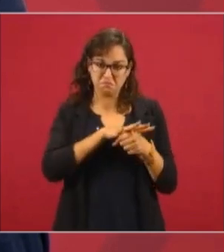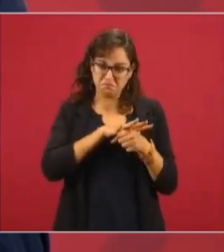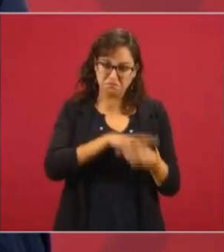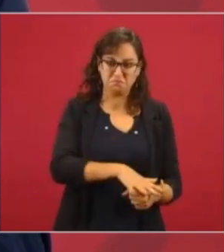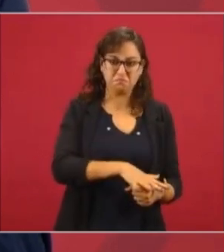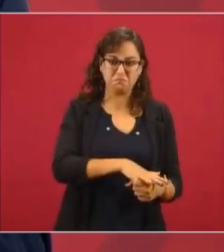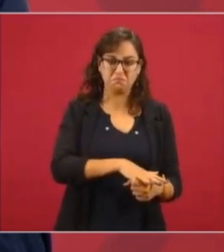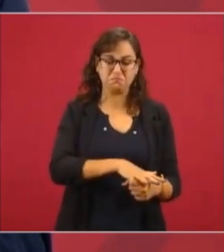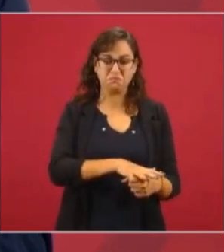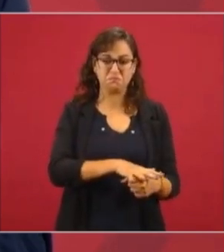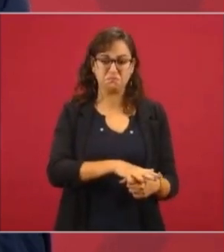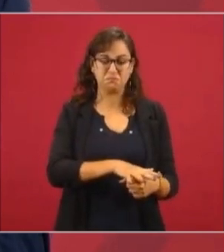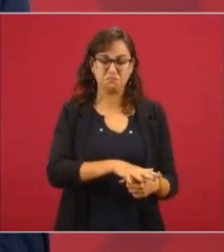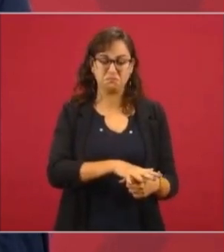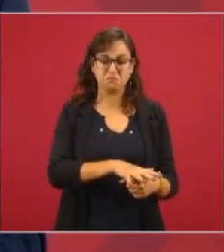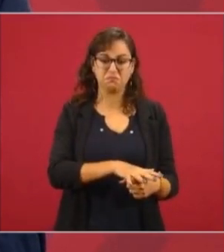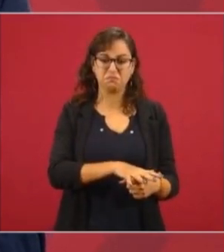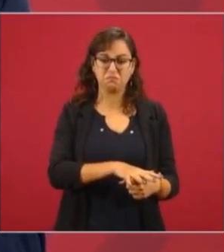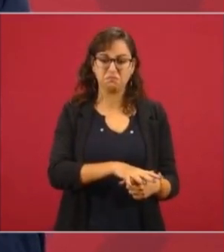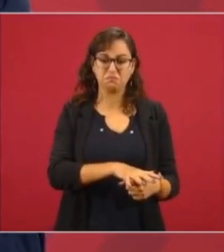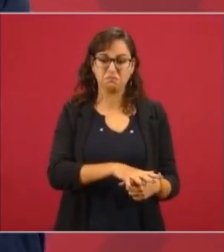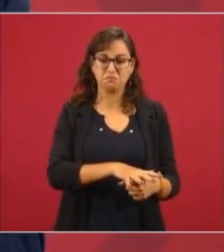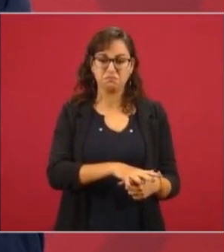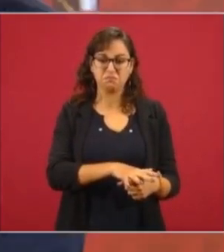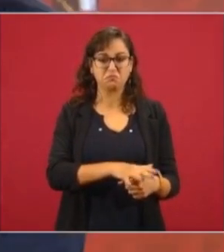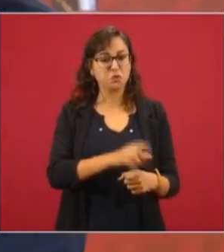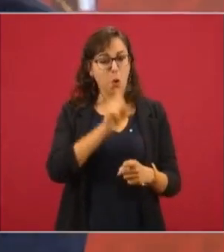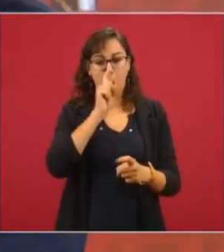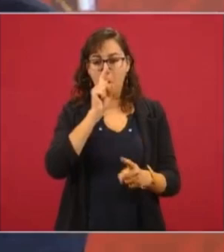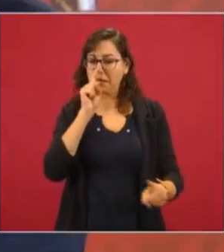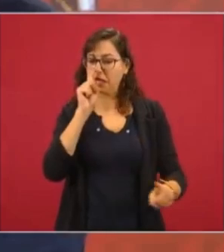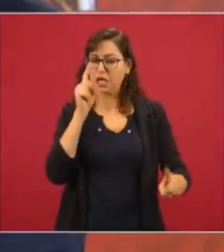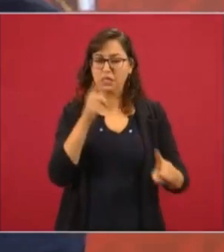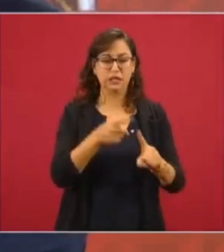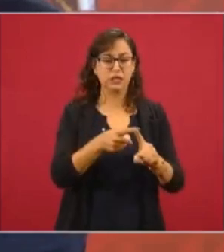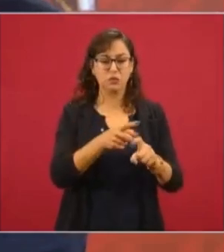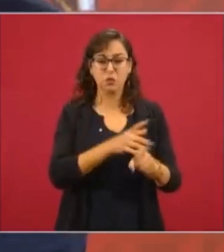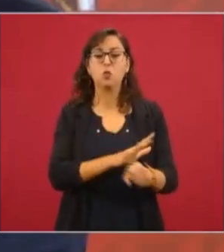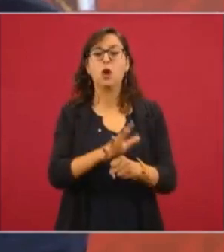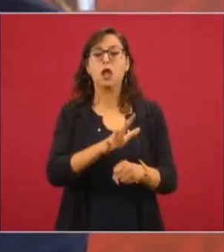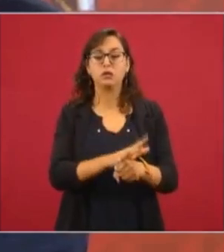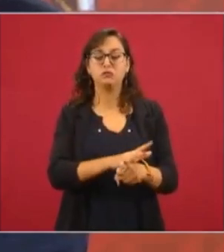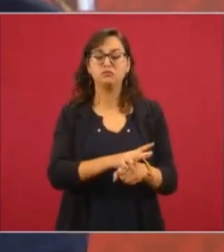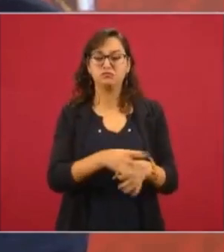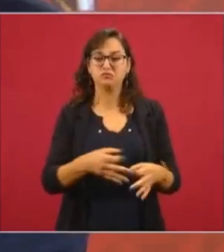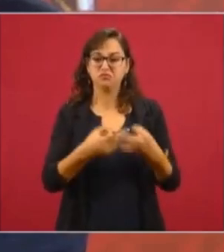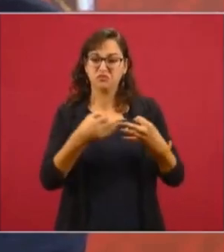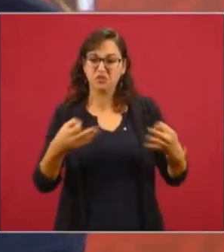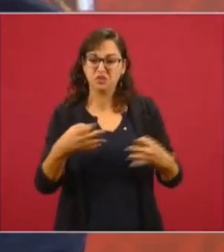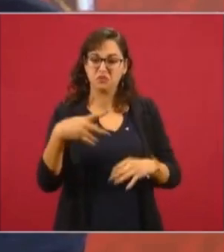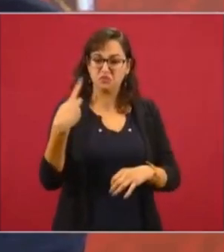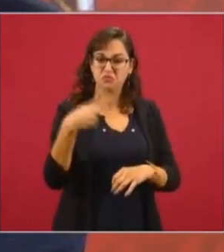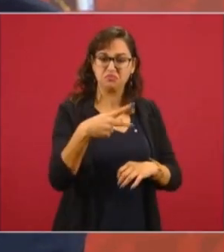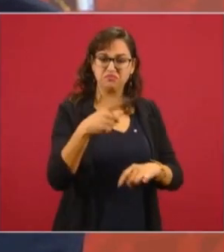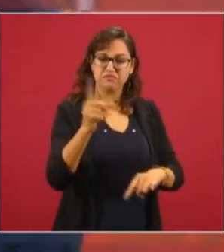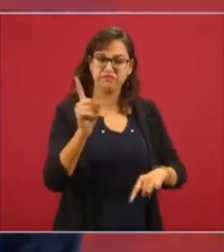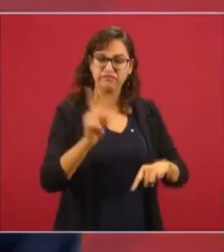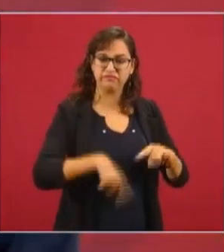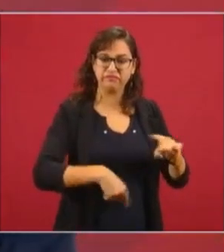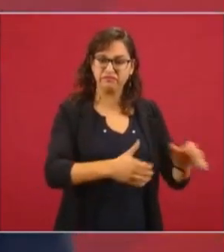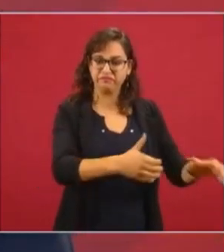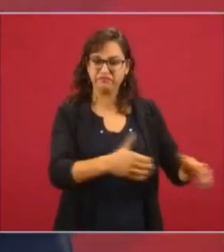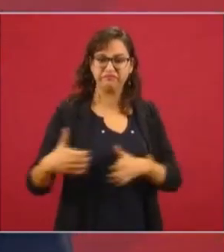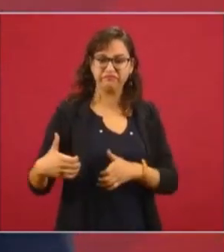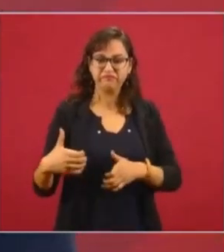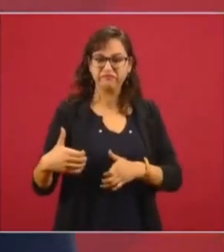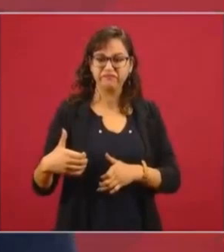con el único propósito de quitarles sus tierras. Y